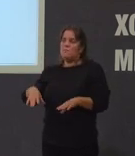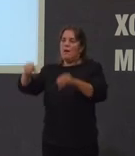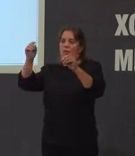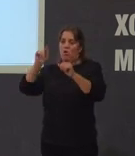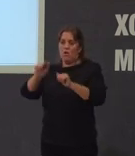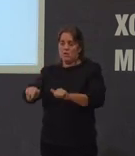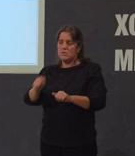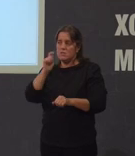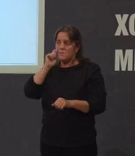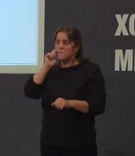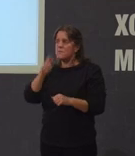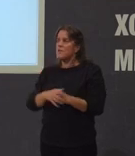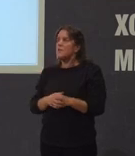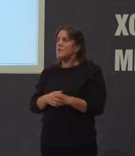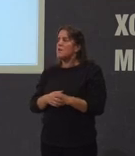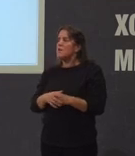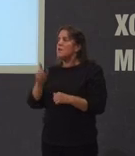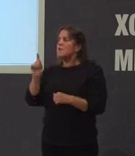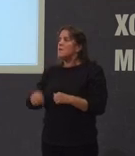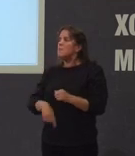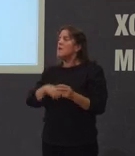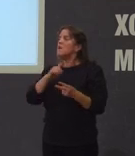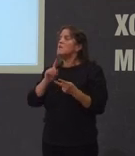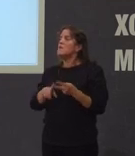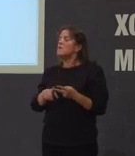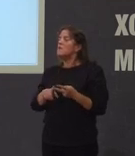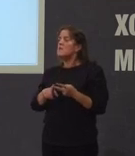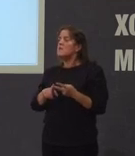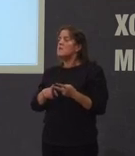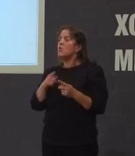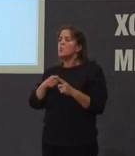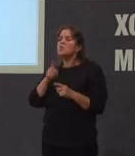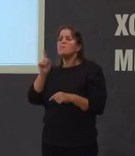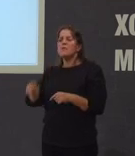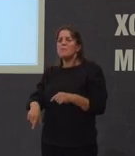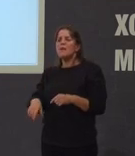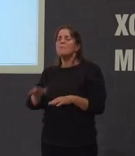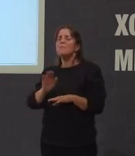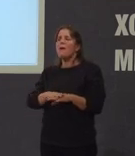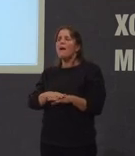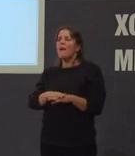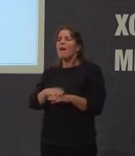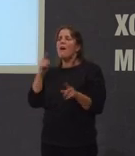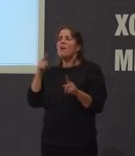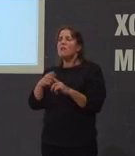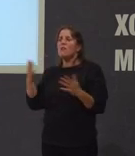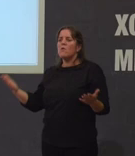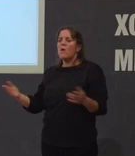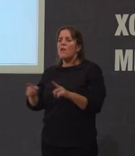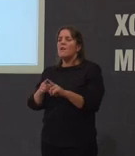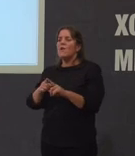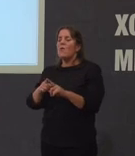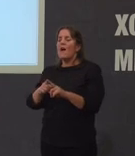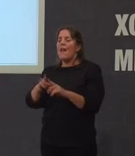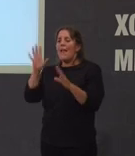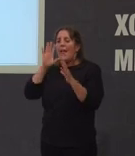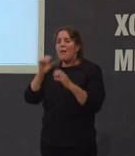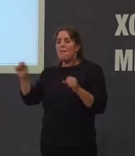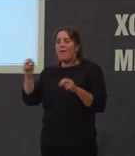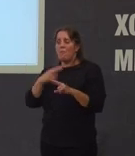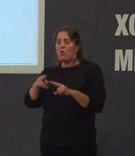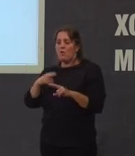tamén foi utilizado veremoslo ahora para para para facer embaixada política